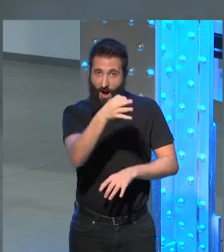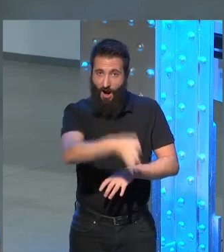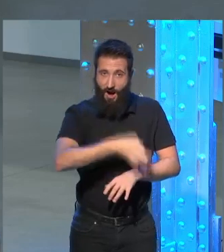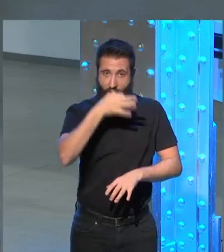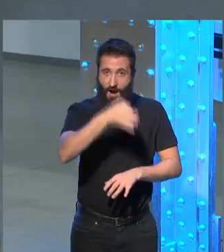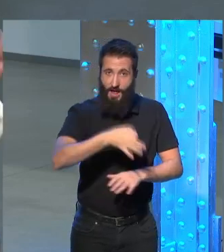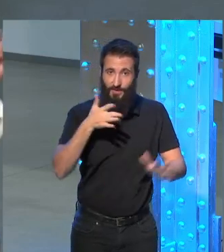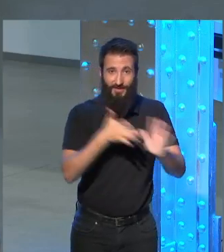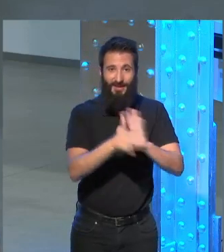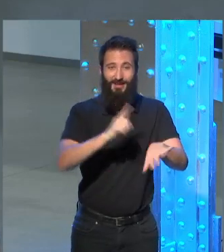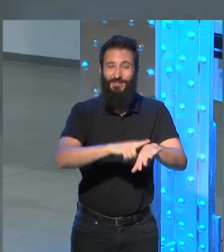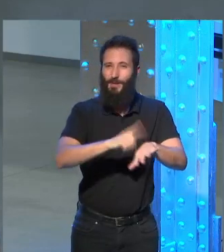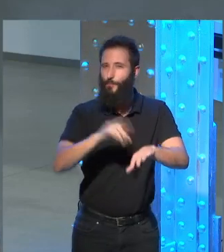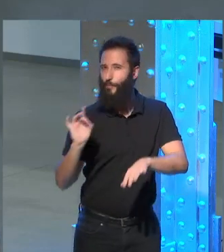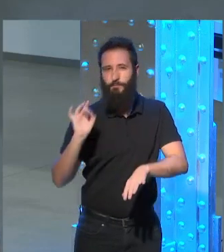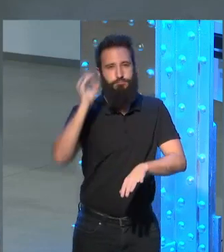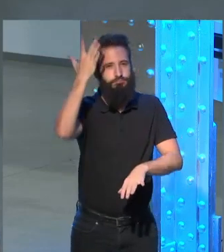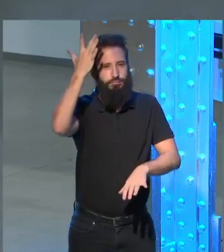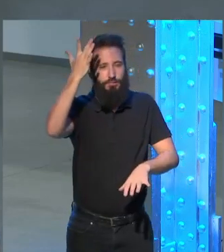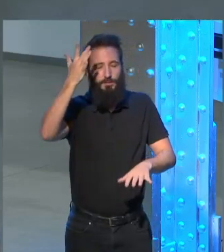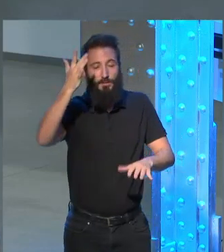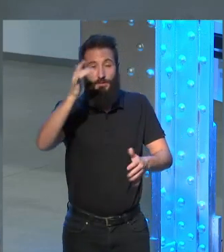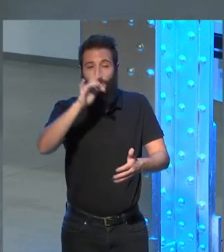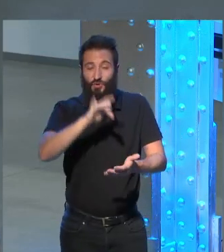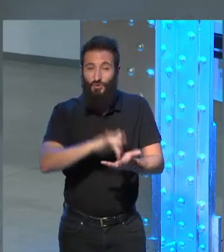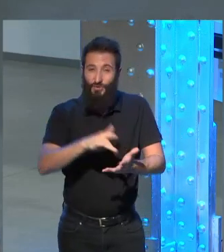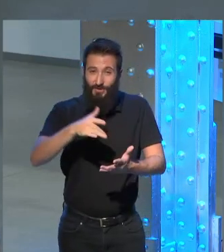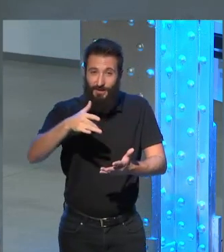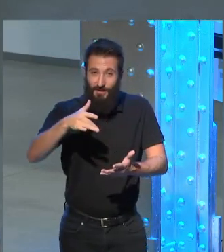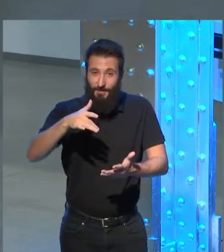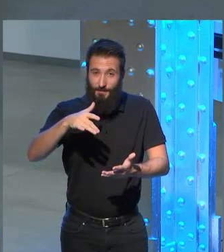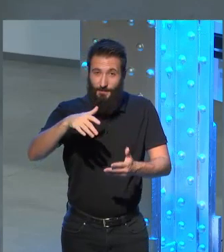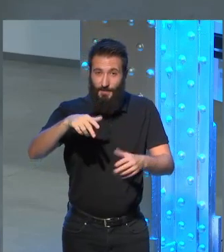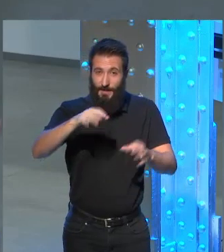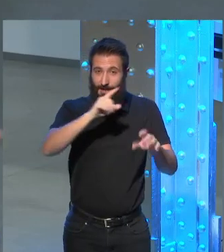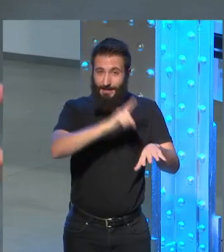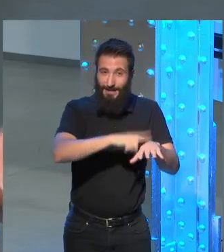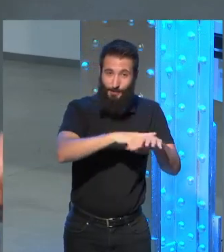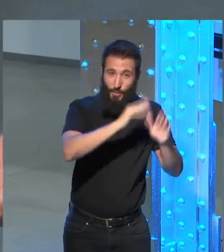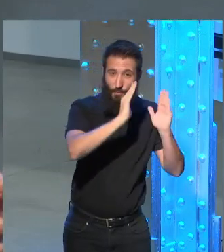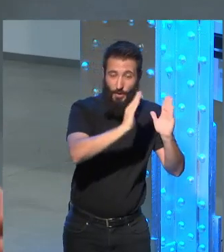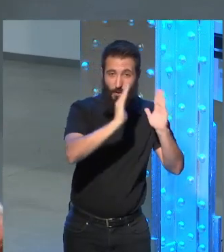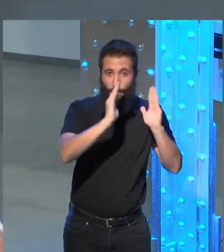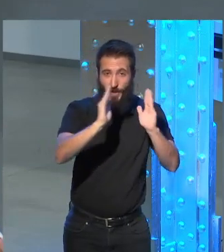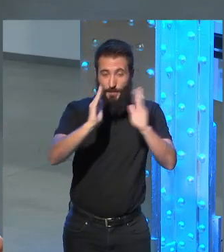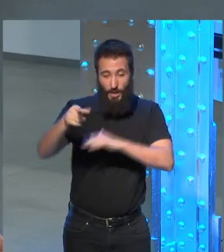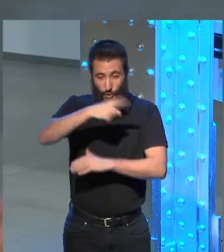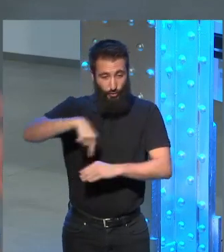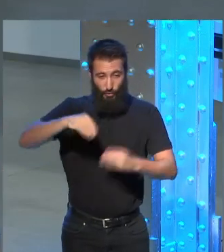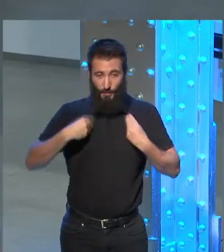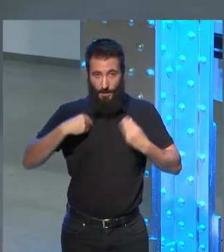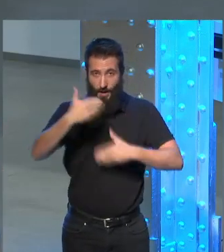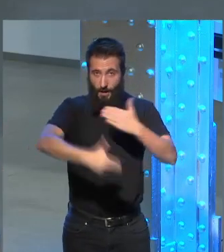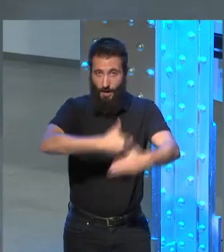novela es siempre algo inventado no es nunca el tiempo cronológico en el que nosotros vivimos inmersos